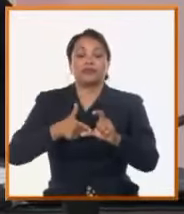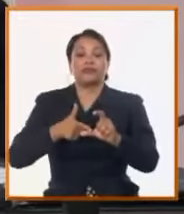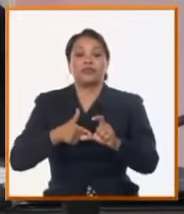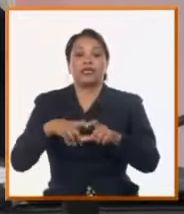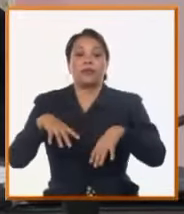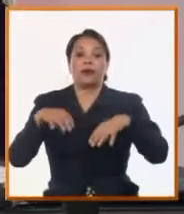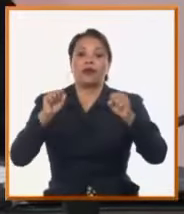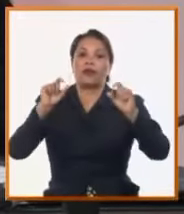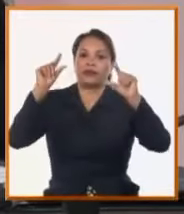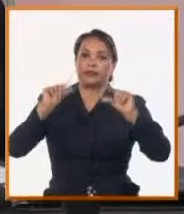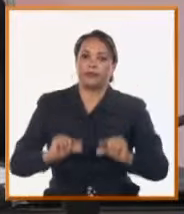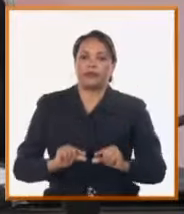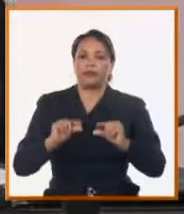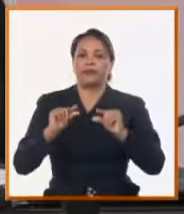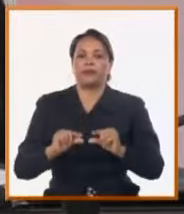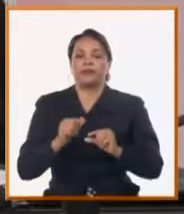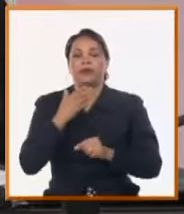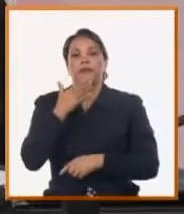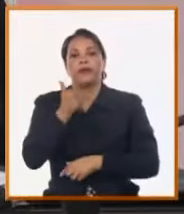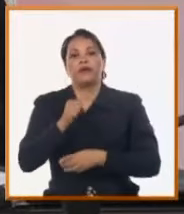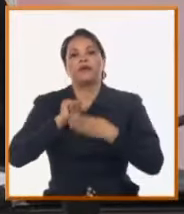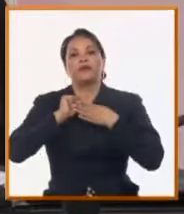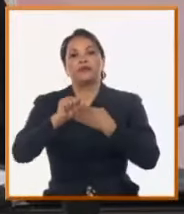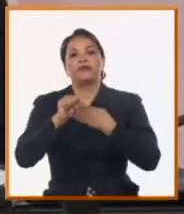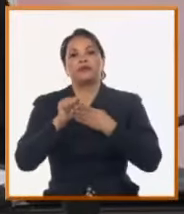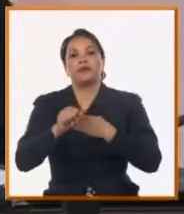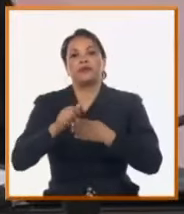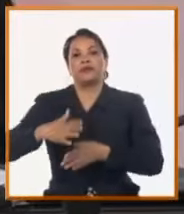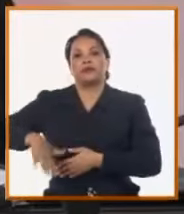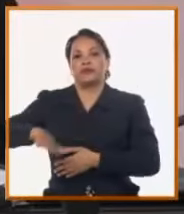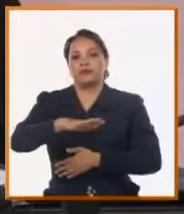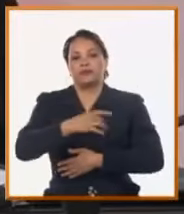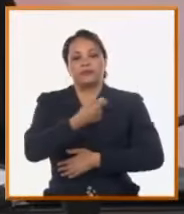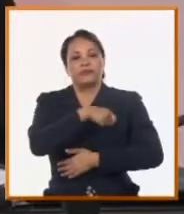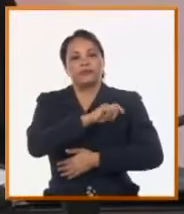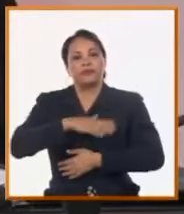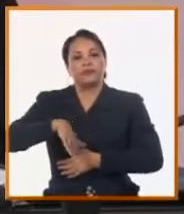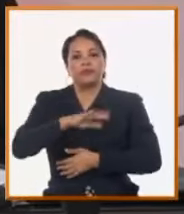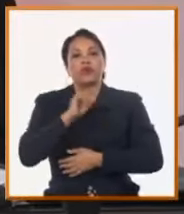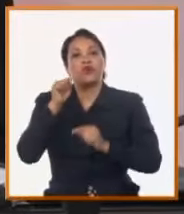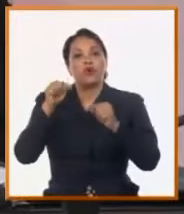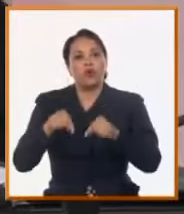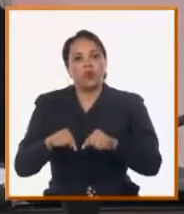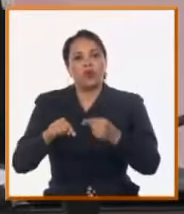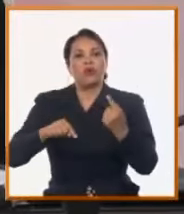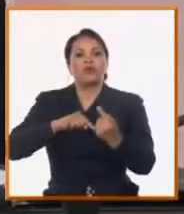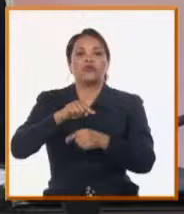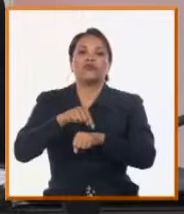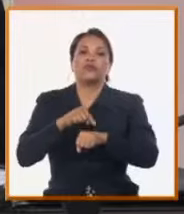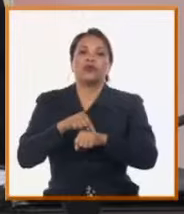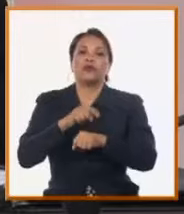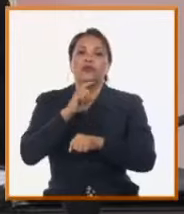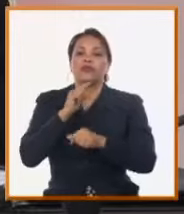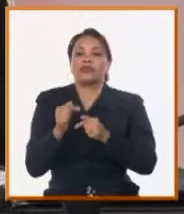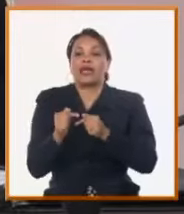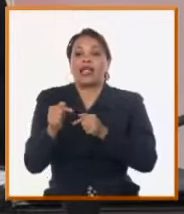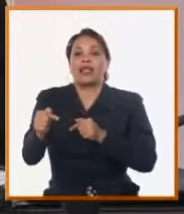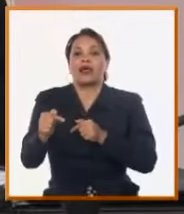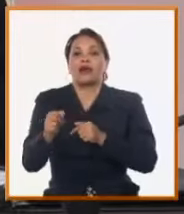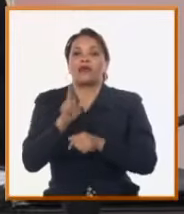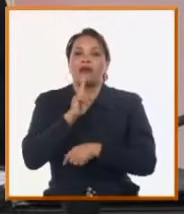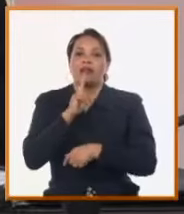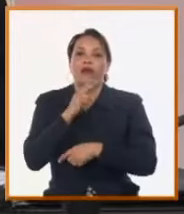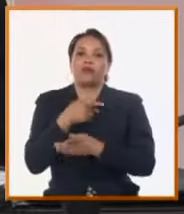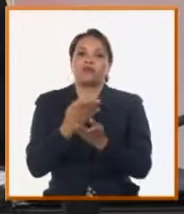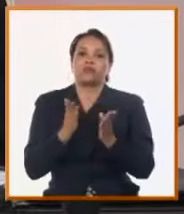también se pueda dar mejor servicio a poblaciones que hoy tienen ciclos muy largos de llegada